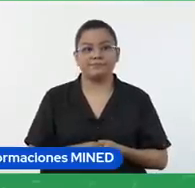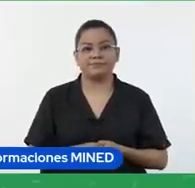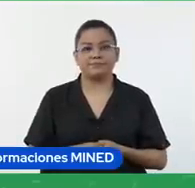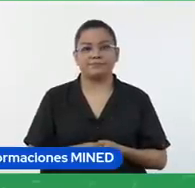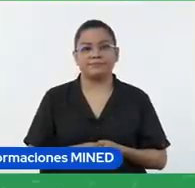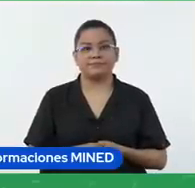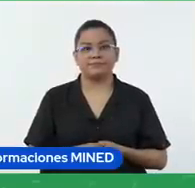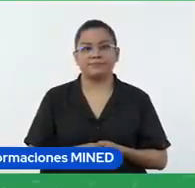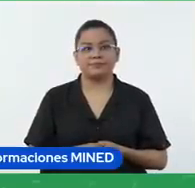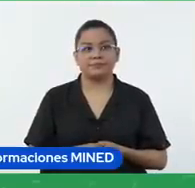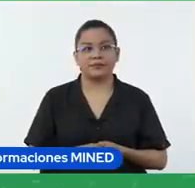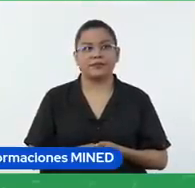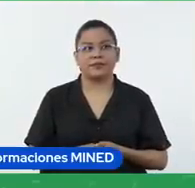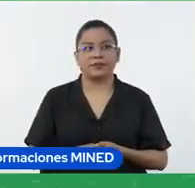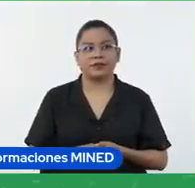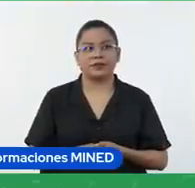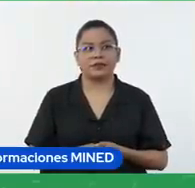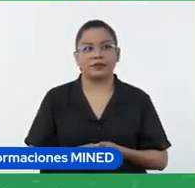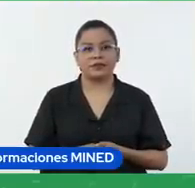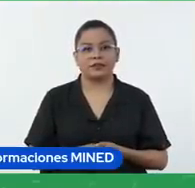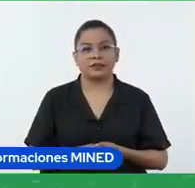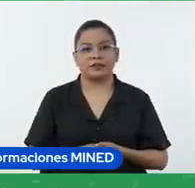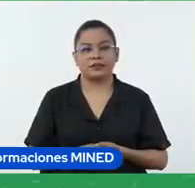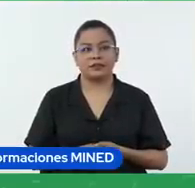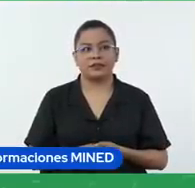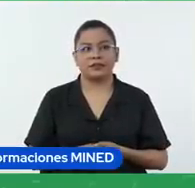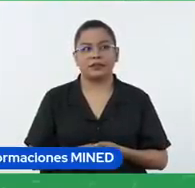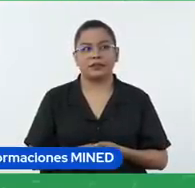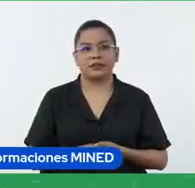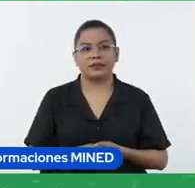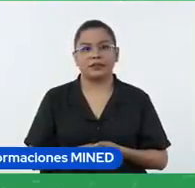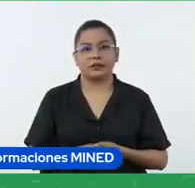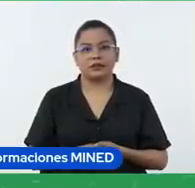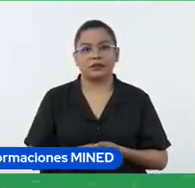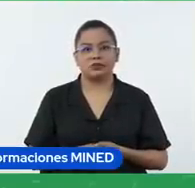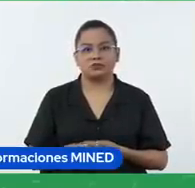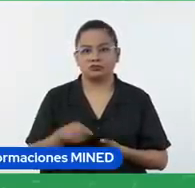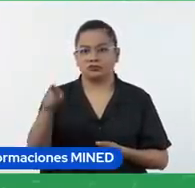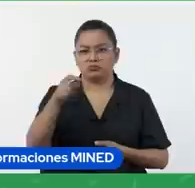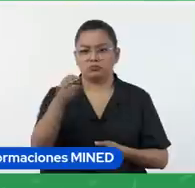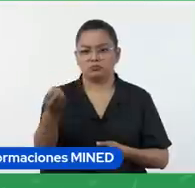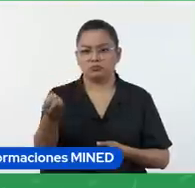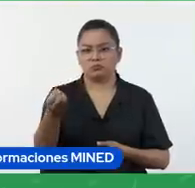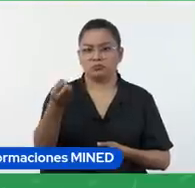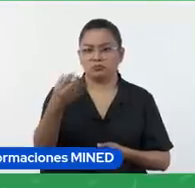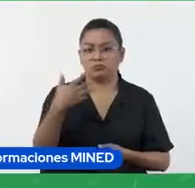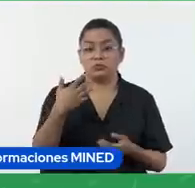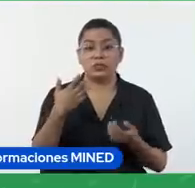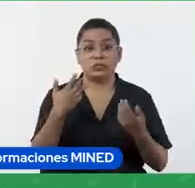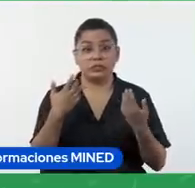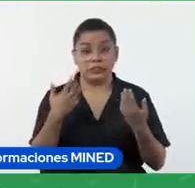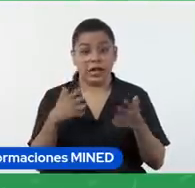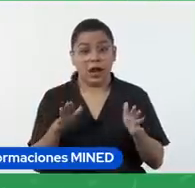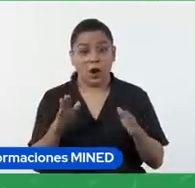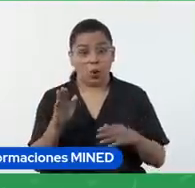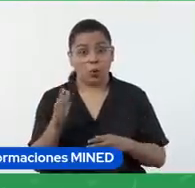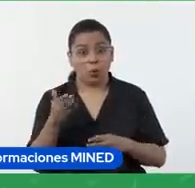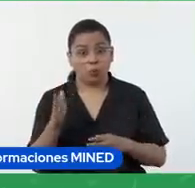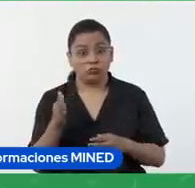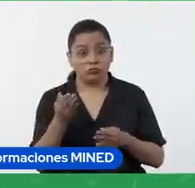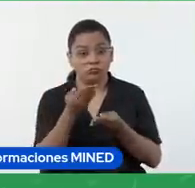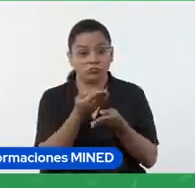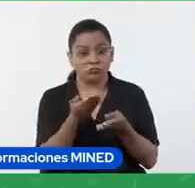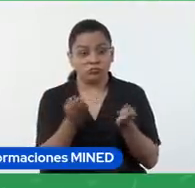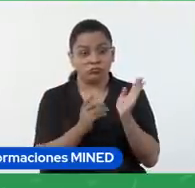ya me gustaría que por mientras me puedan contar en el chat si han utilizado algunas de estas herramientas que he